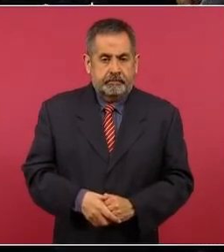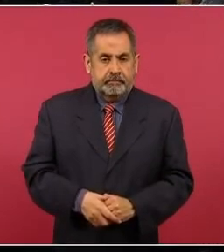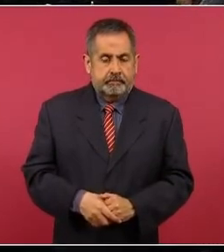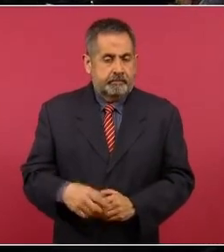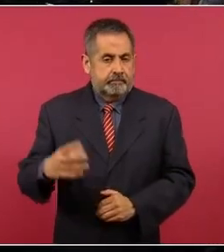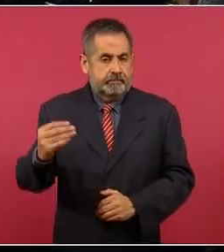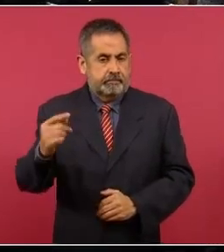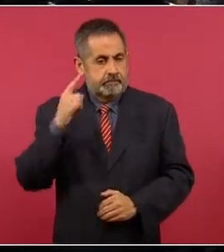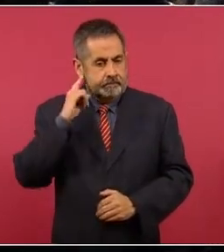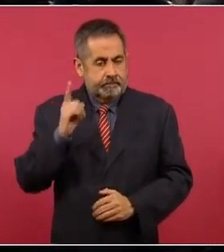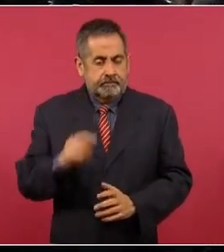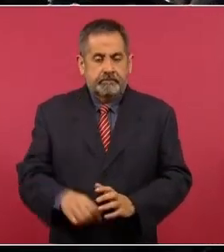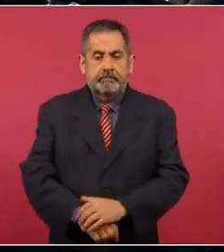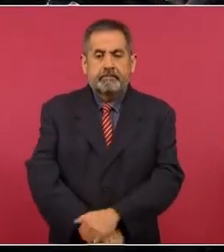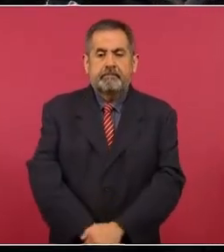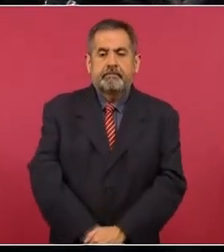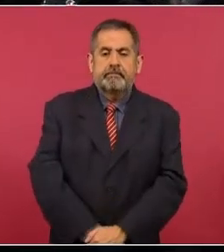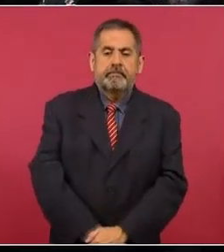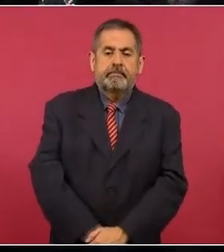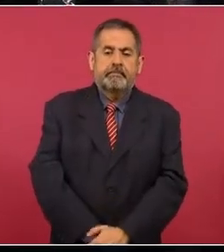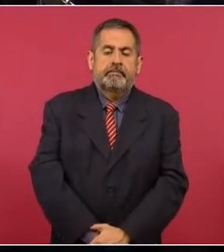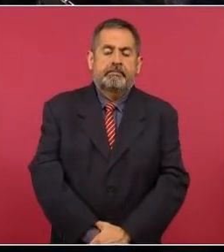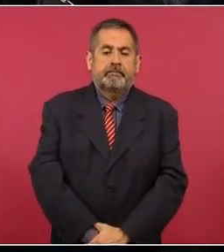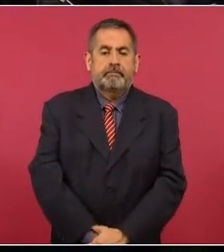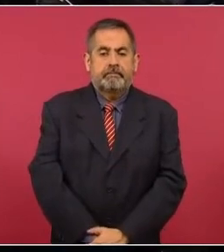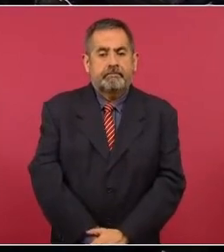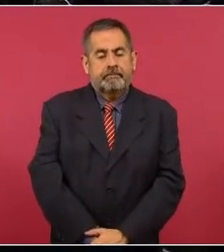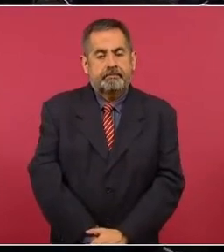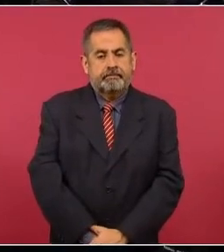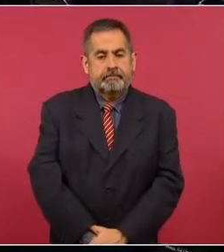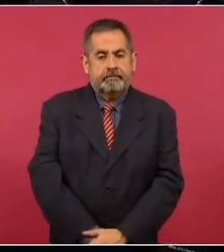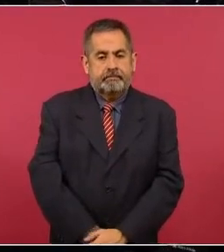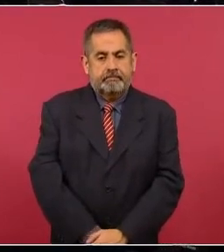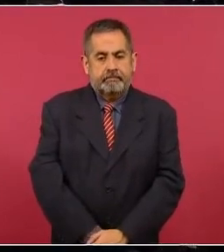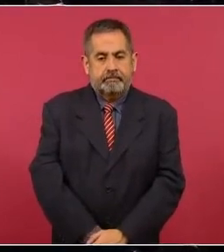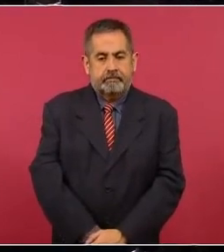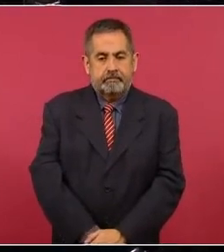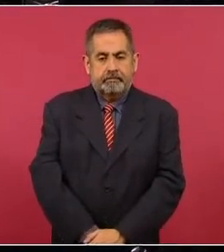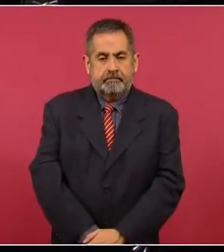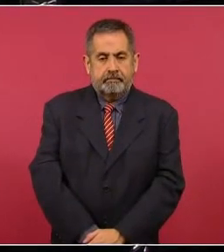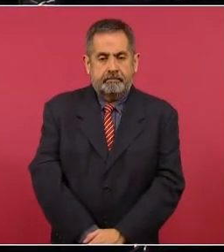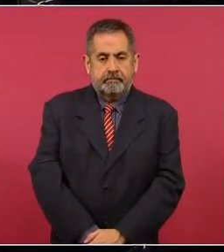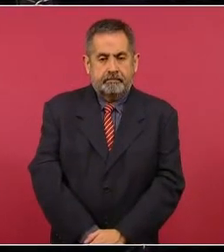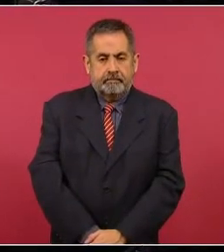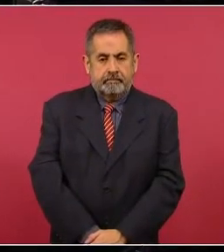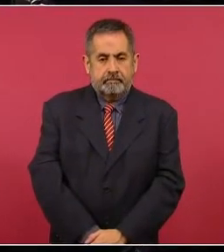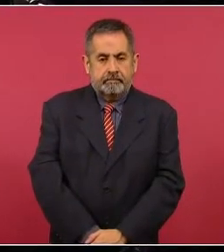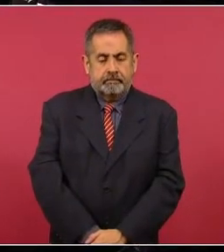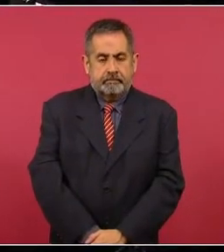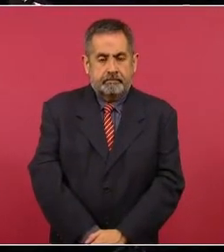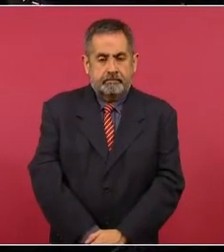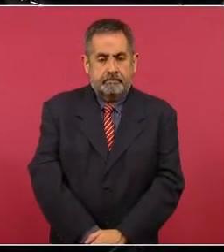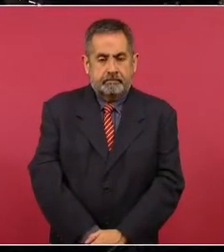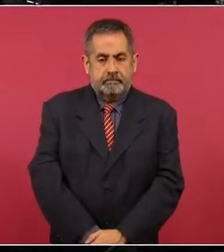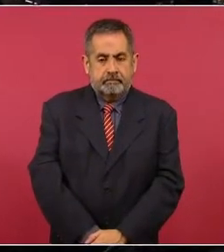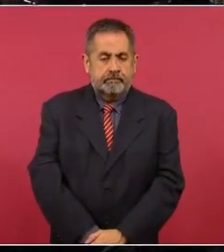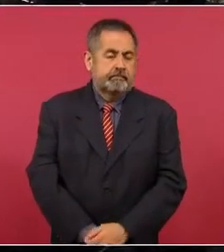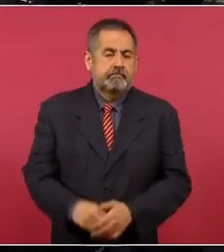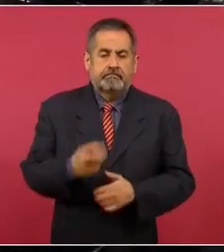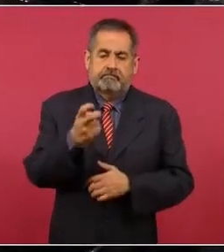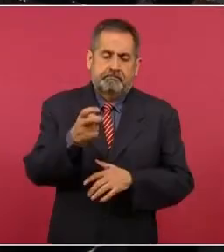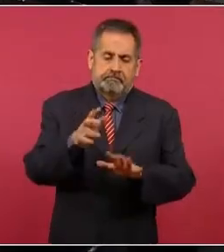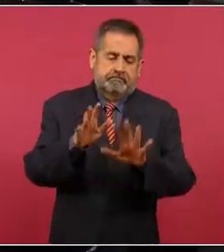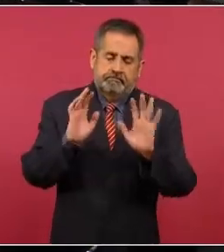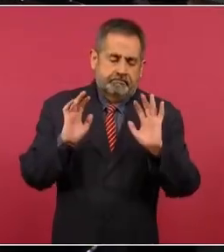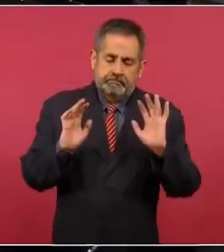contradiga la Cuarta Transformación que pudiese ser señalado o mencionado? Eso se le deja